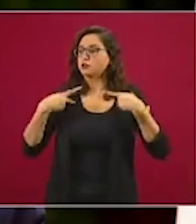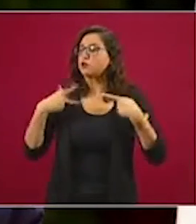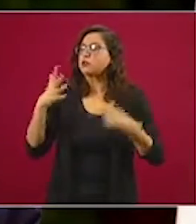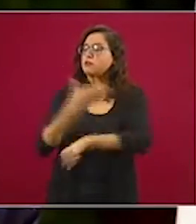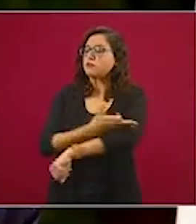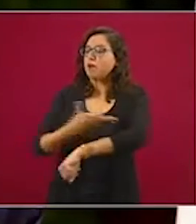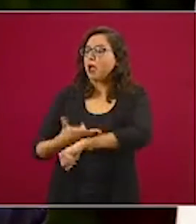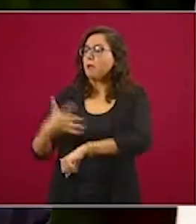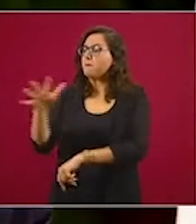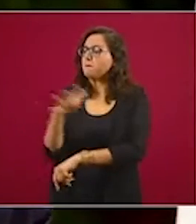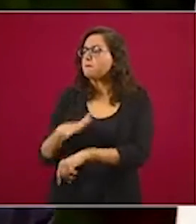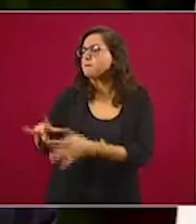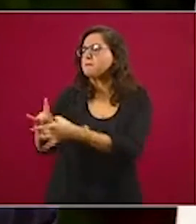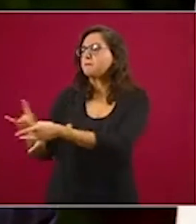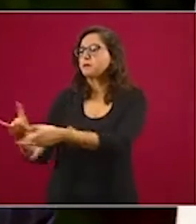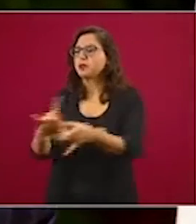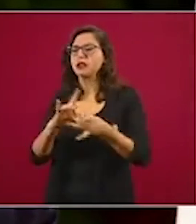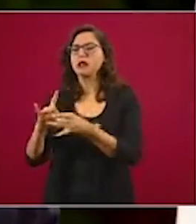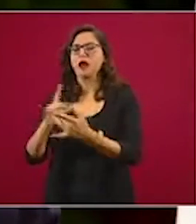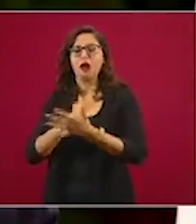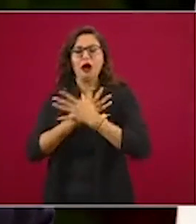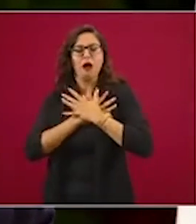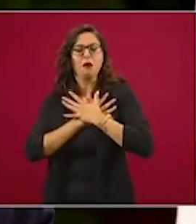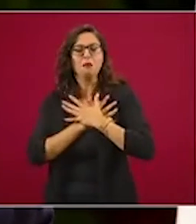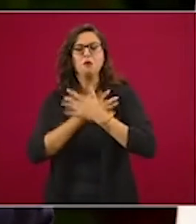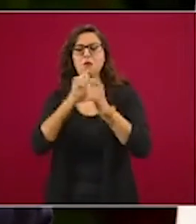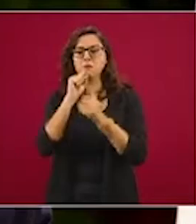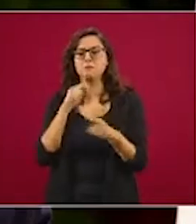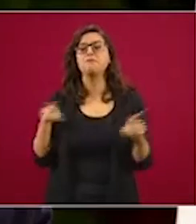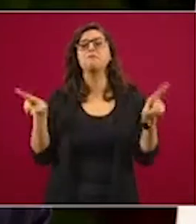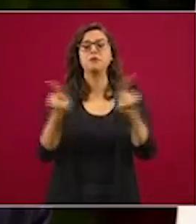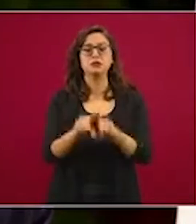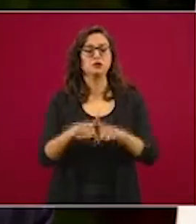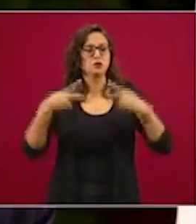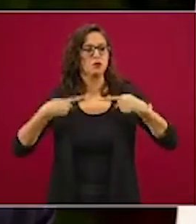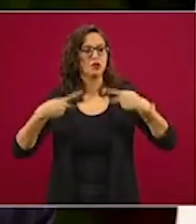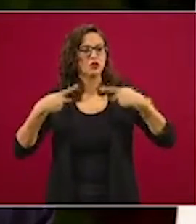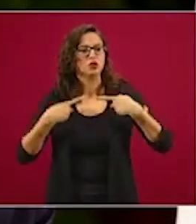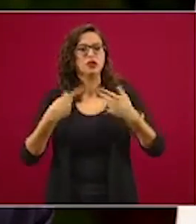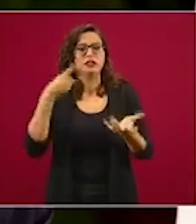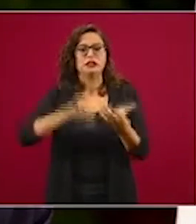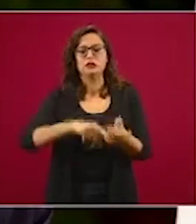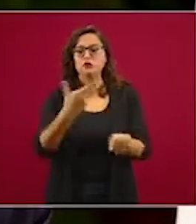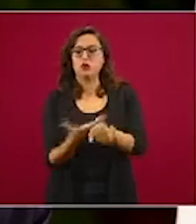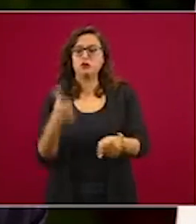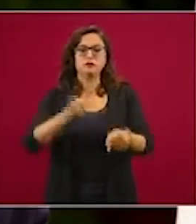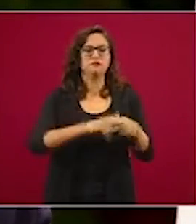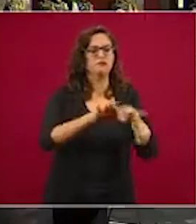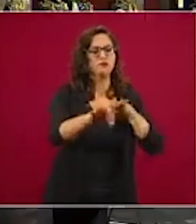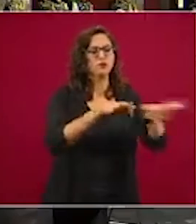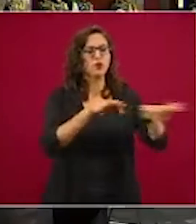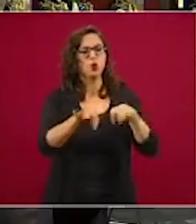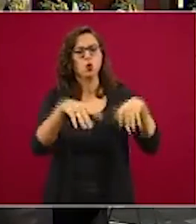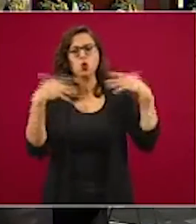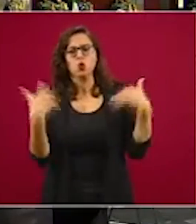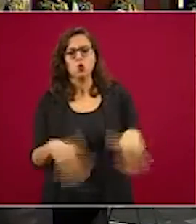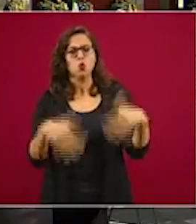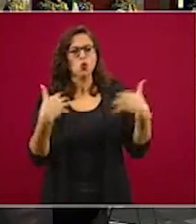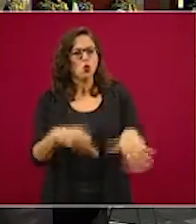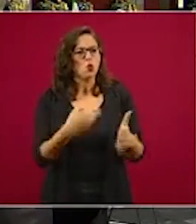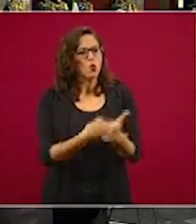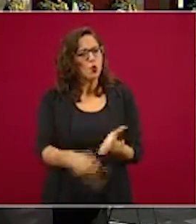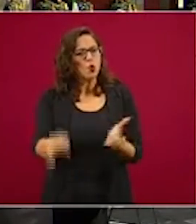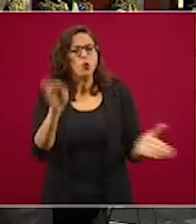Ha demostrado el humanismo y la entrega de los trabajadores de la salud y ha resaltado